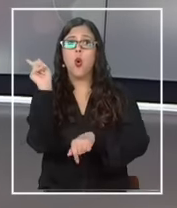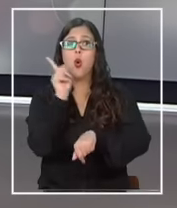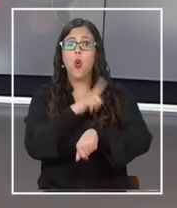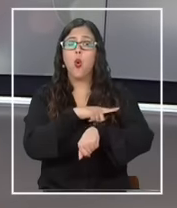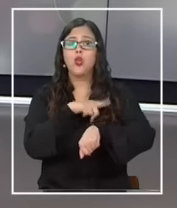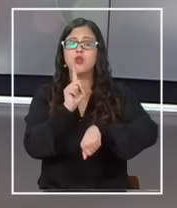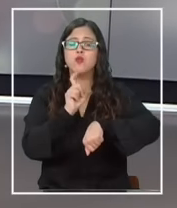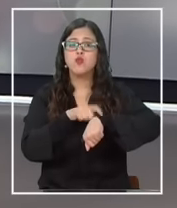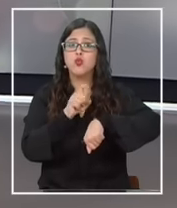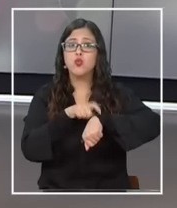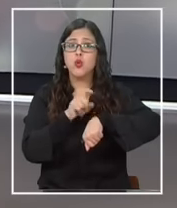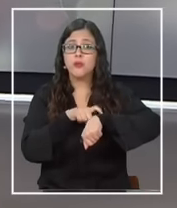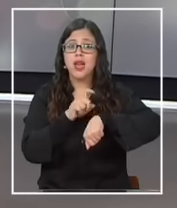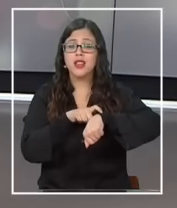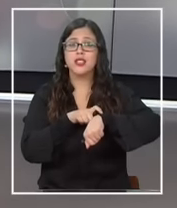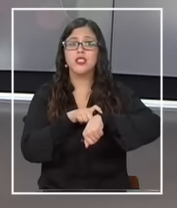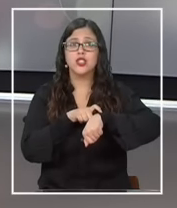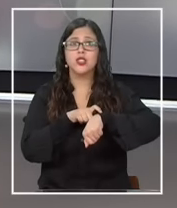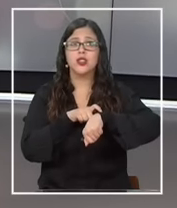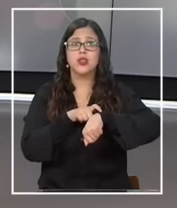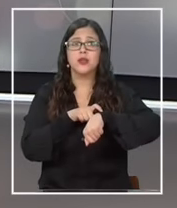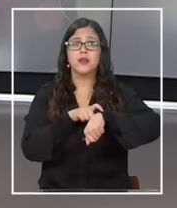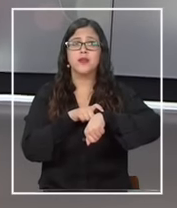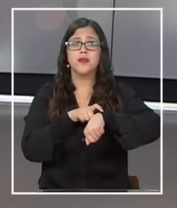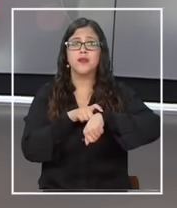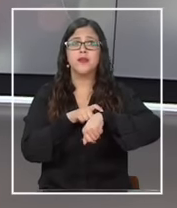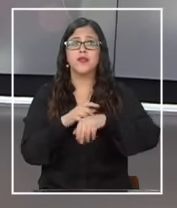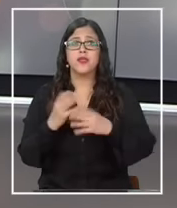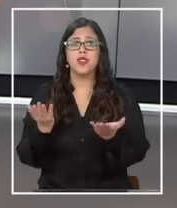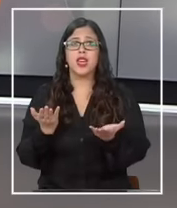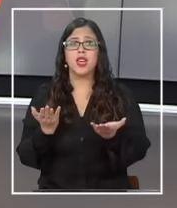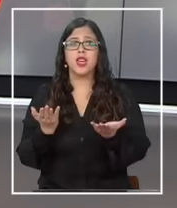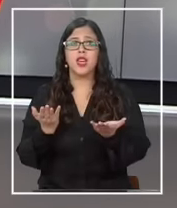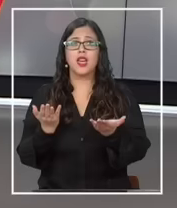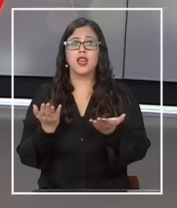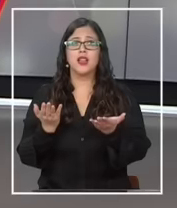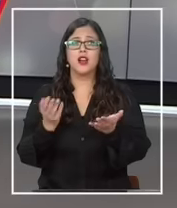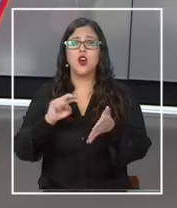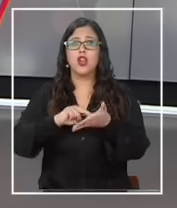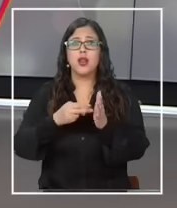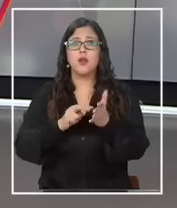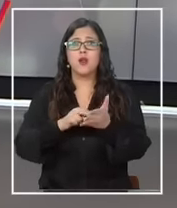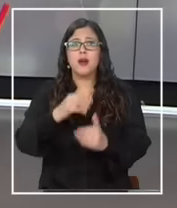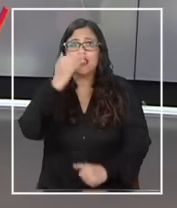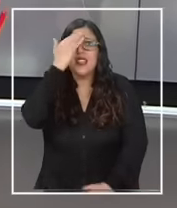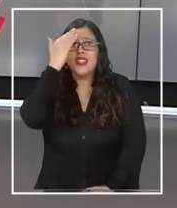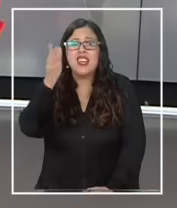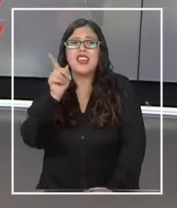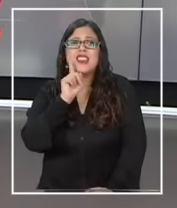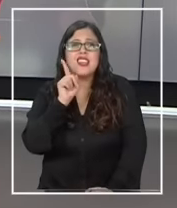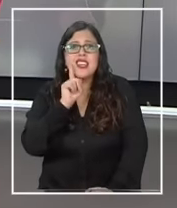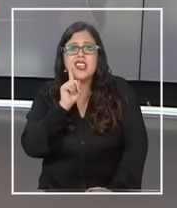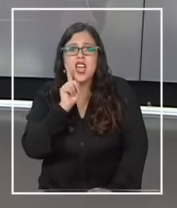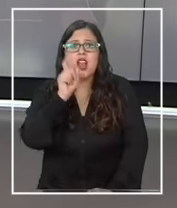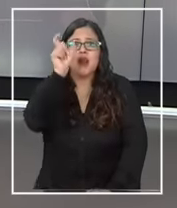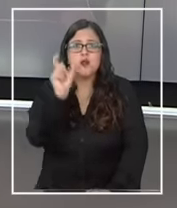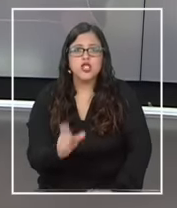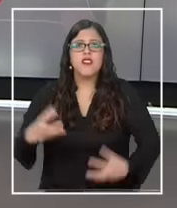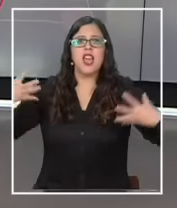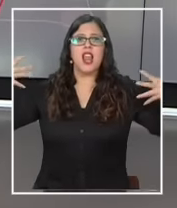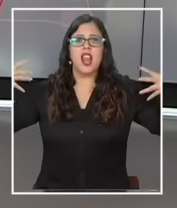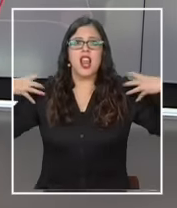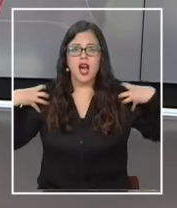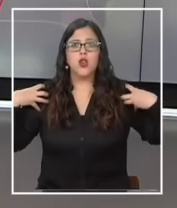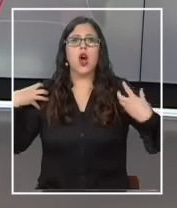momento tenemos noticias de último momento con la polémica del día de quien grabó el audio